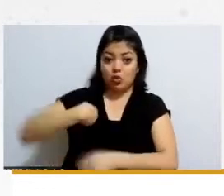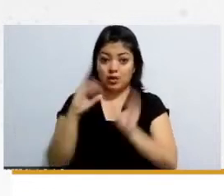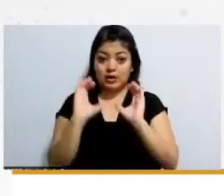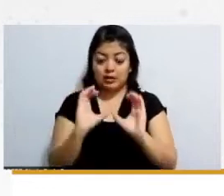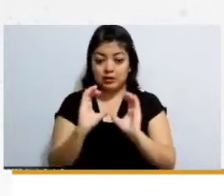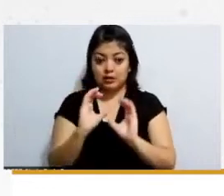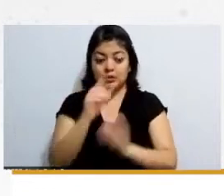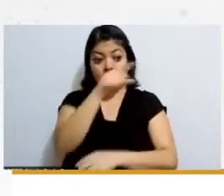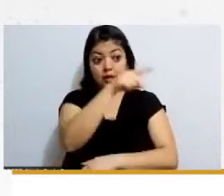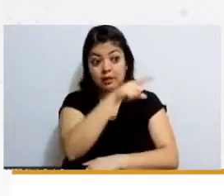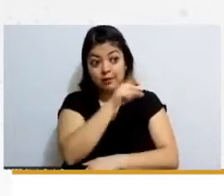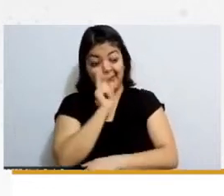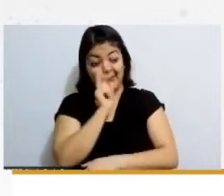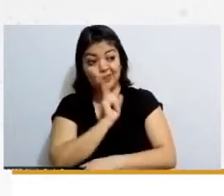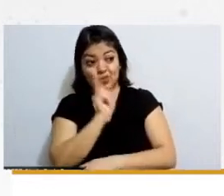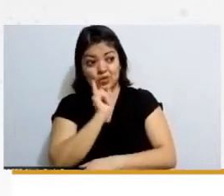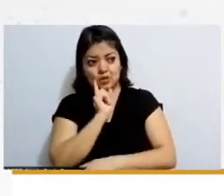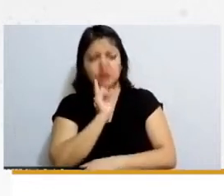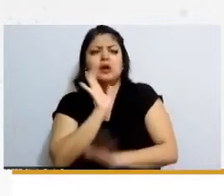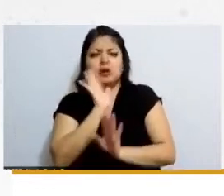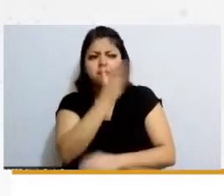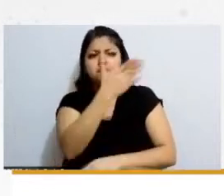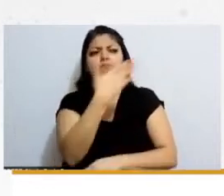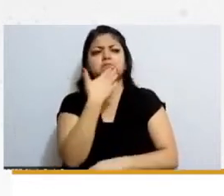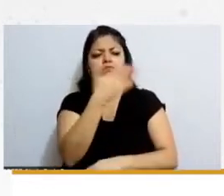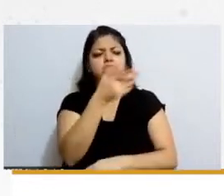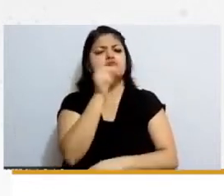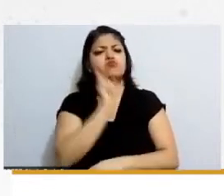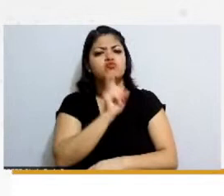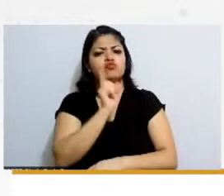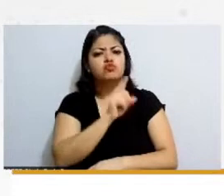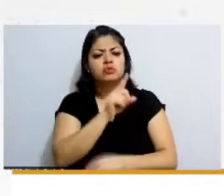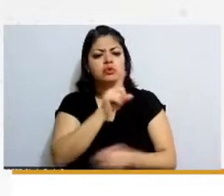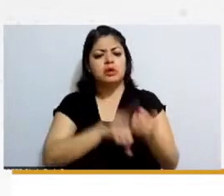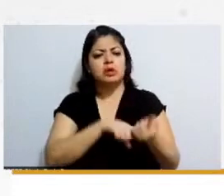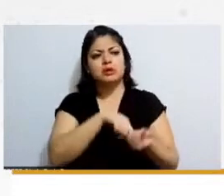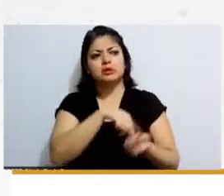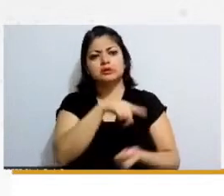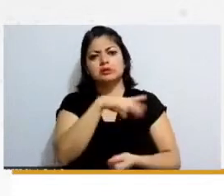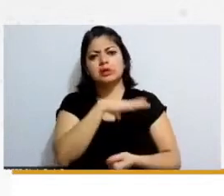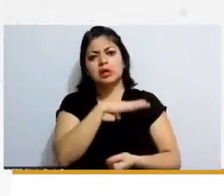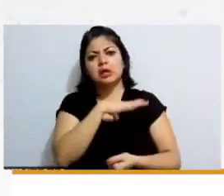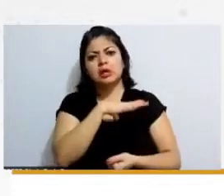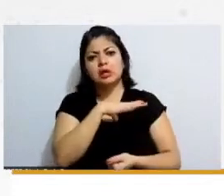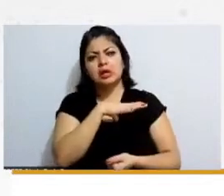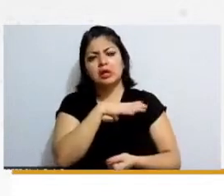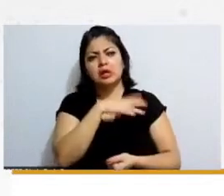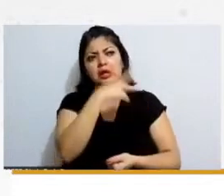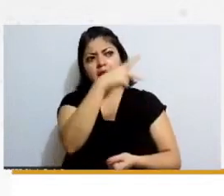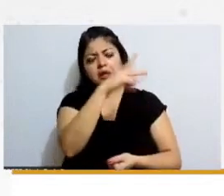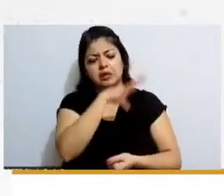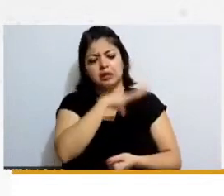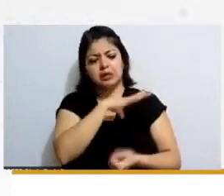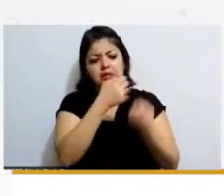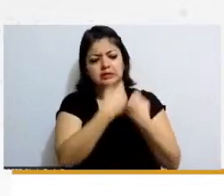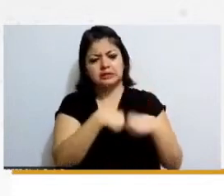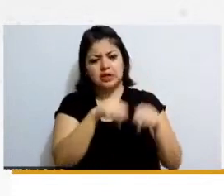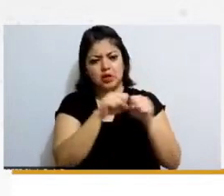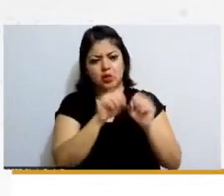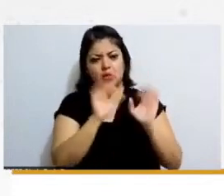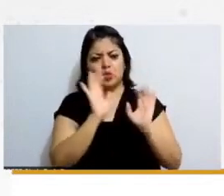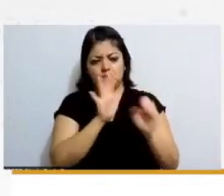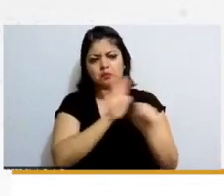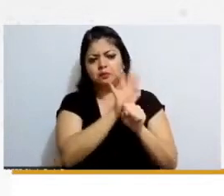bastaba con ser mujer y que tuvieras vigente tu seguro tu seguro social pero